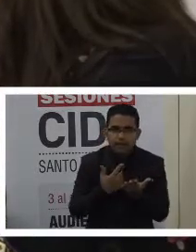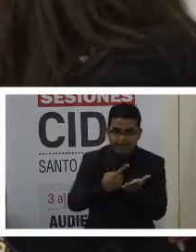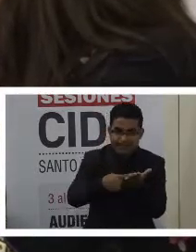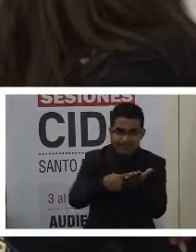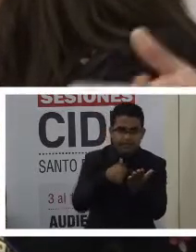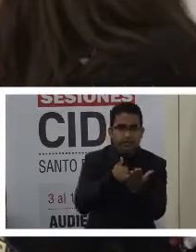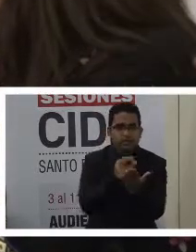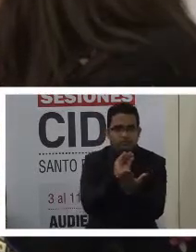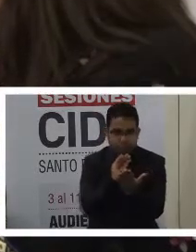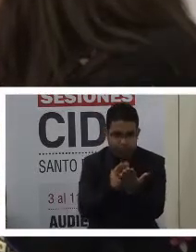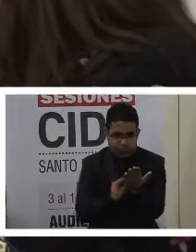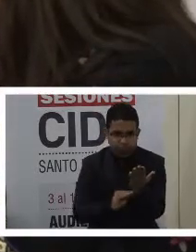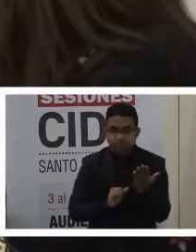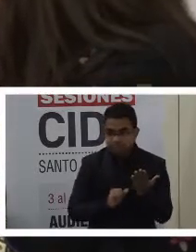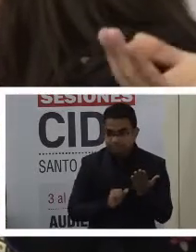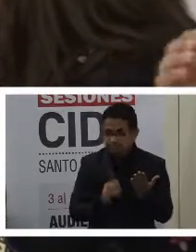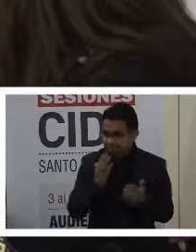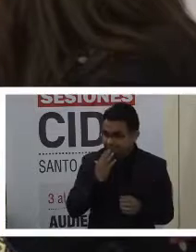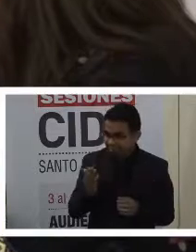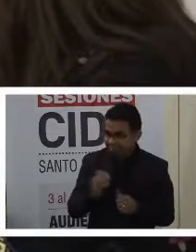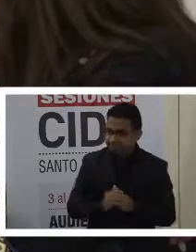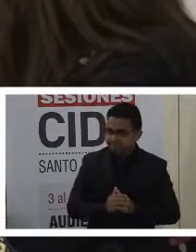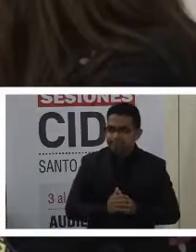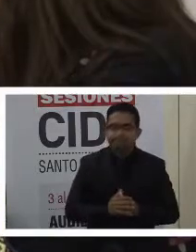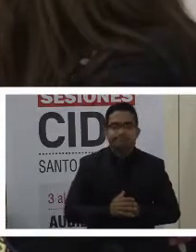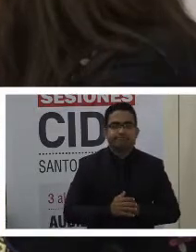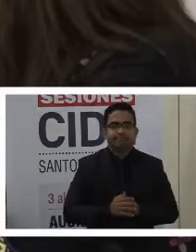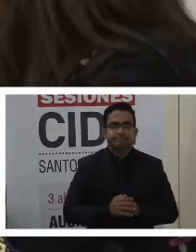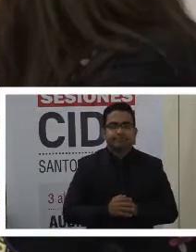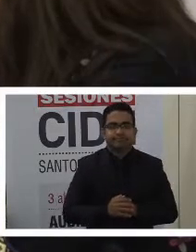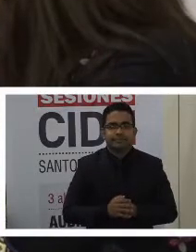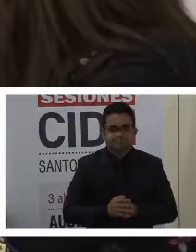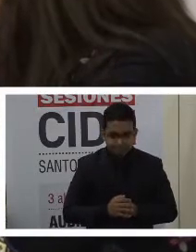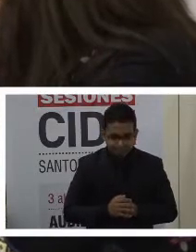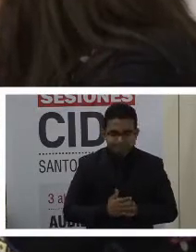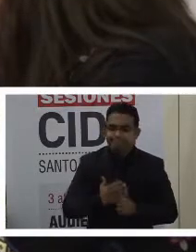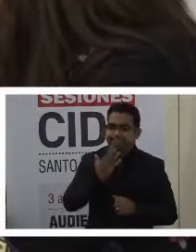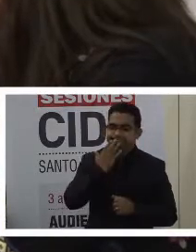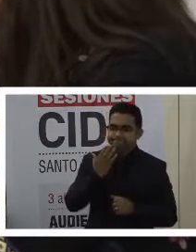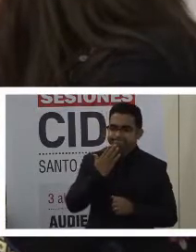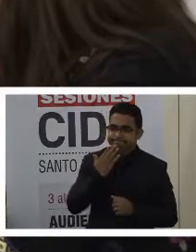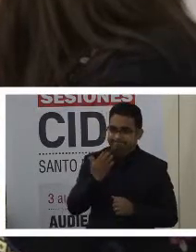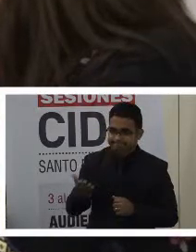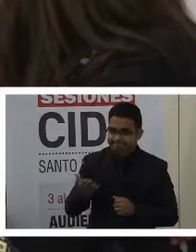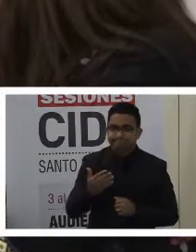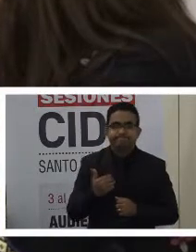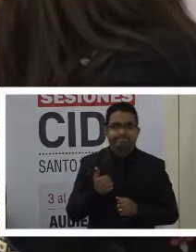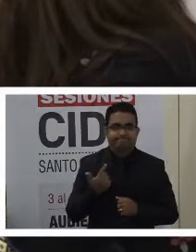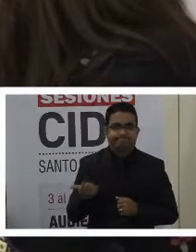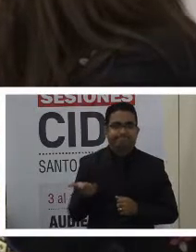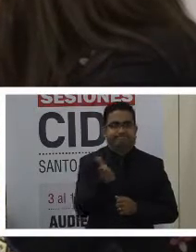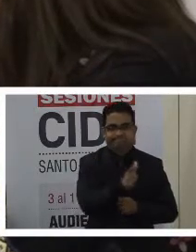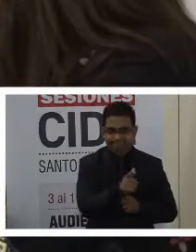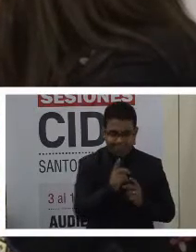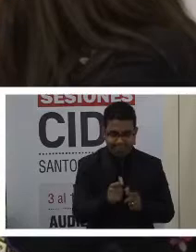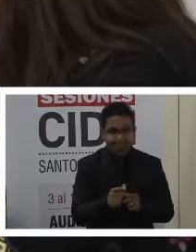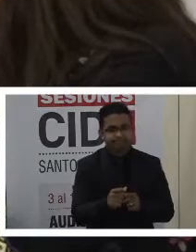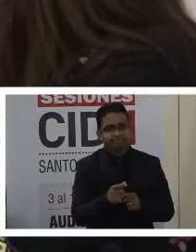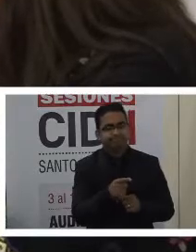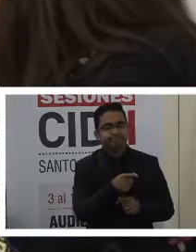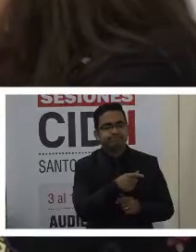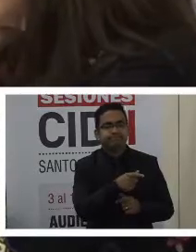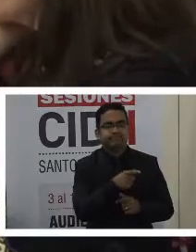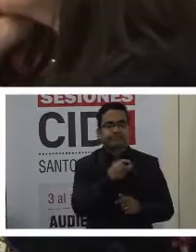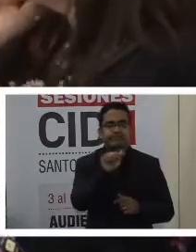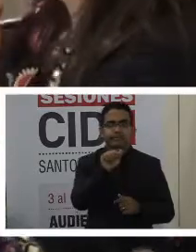y esta información. Gracias, Presidenta. Muchas gracias, comisionado. Le voy a dar la palabra inmediatamente a la comisionada